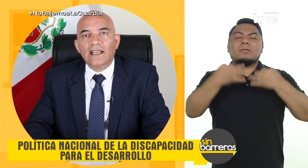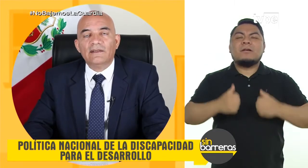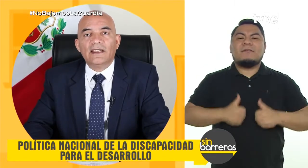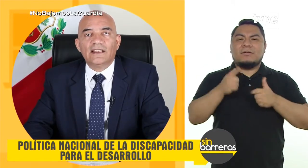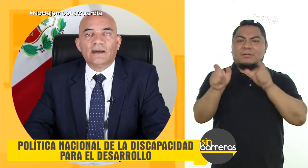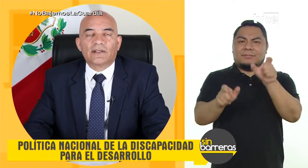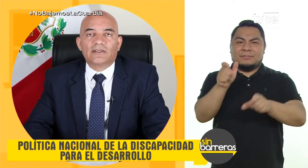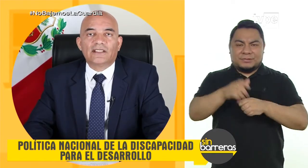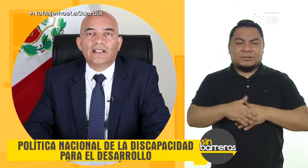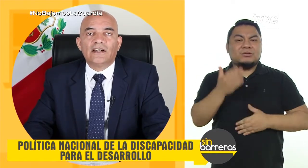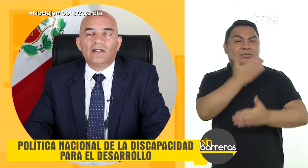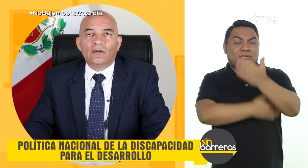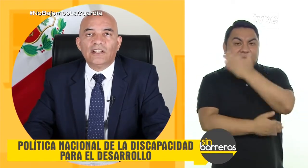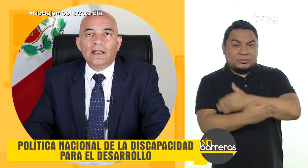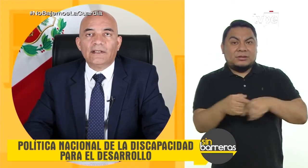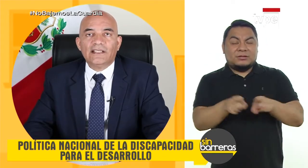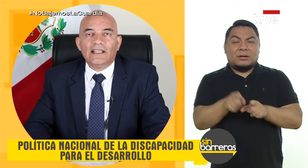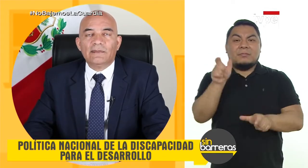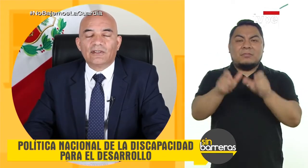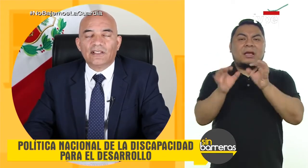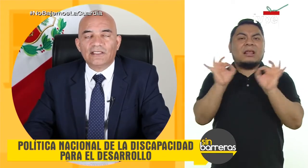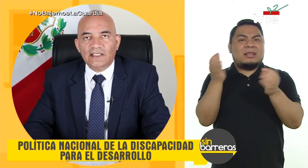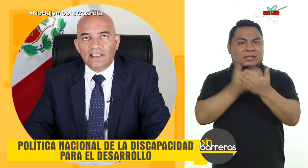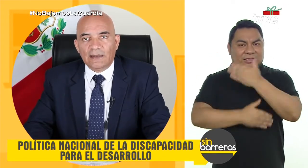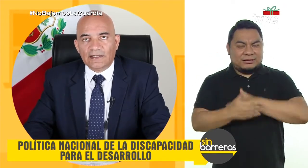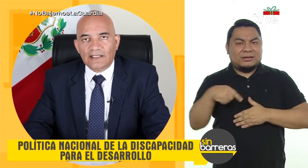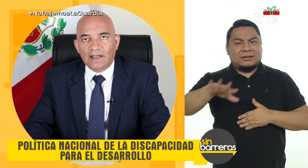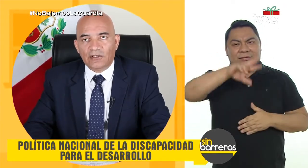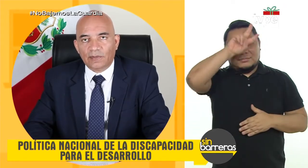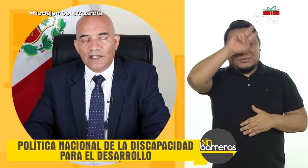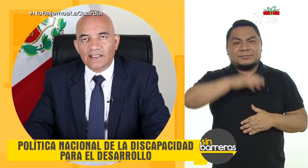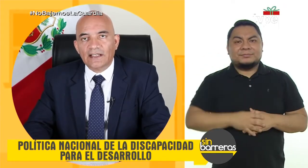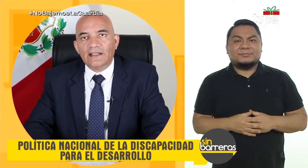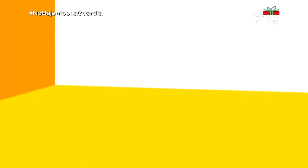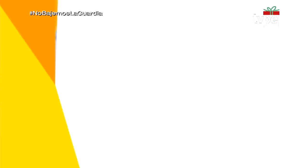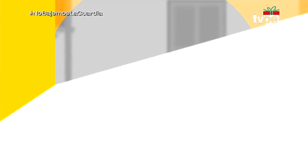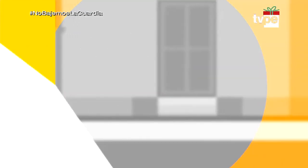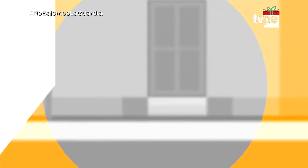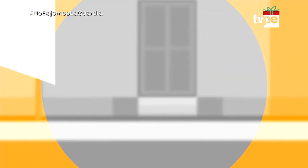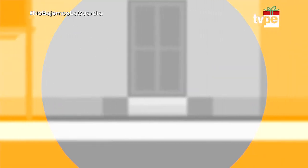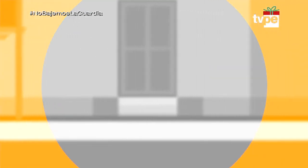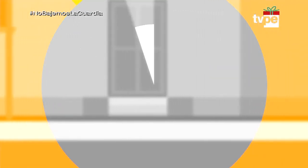la calidad de vida de las personas con discapacidad y personas sin discapacidad en nuestro país.